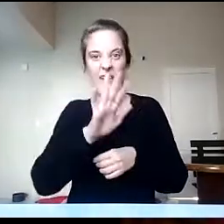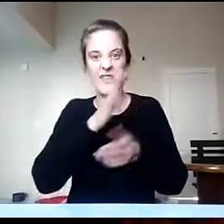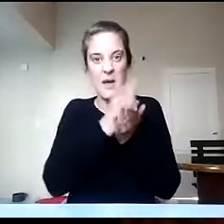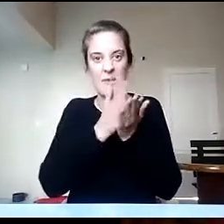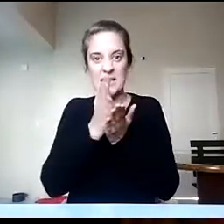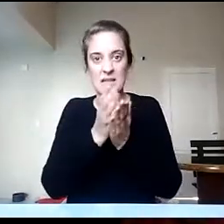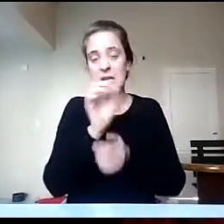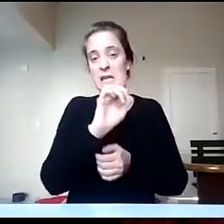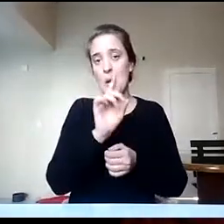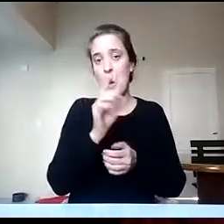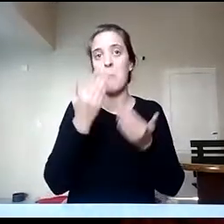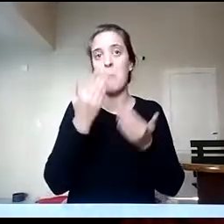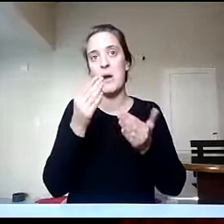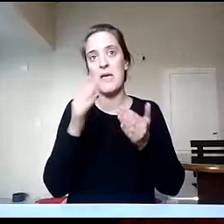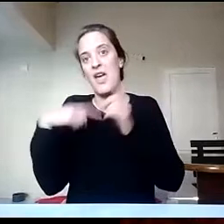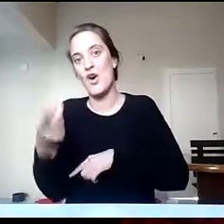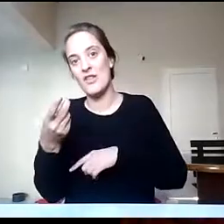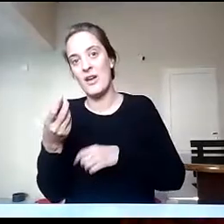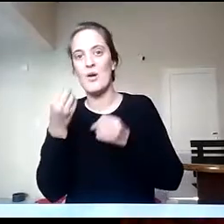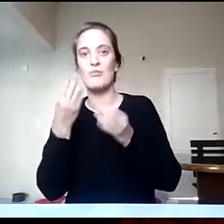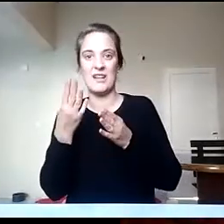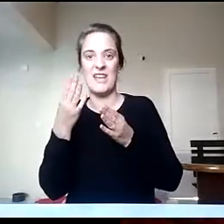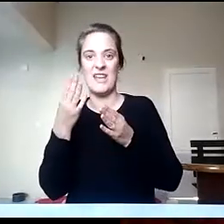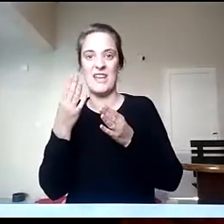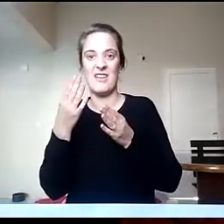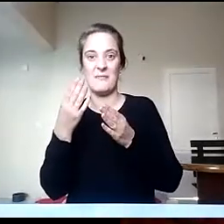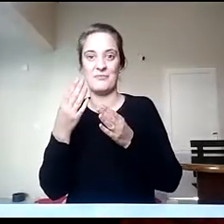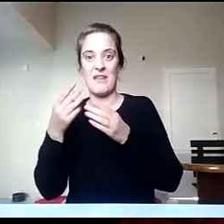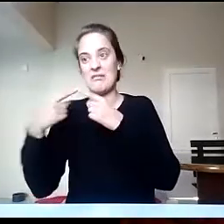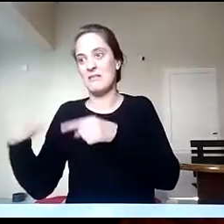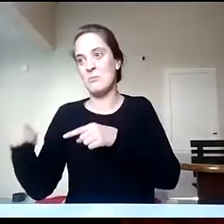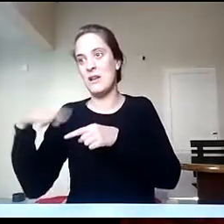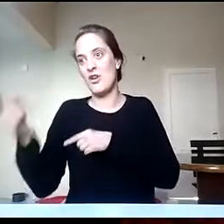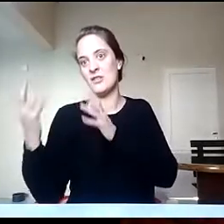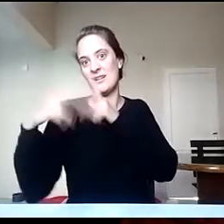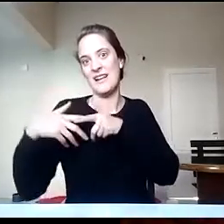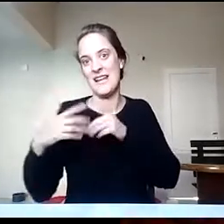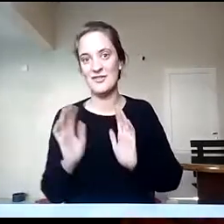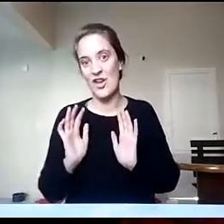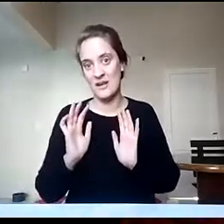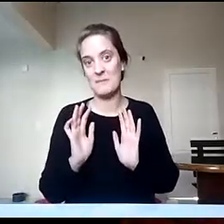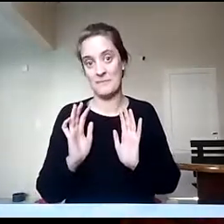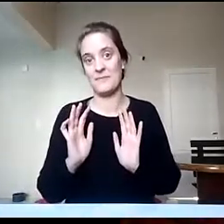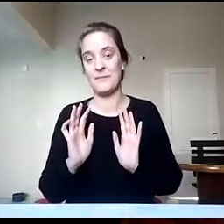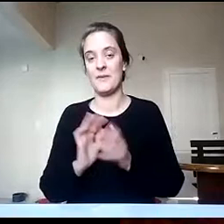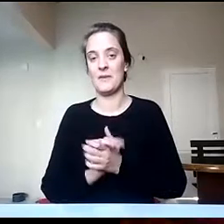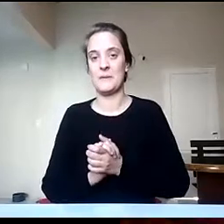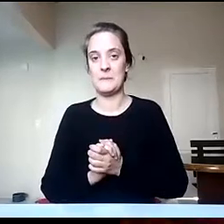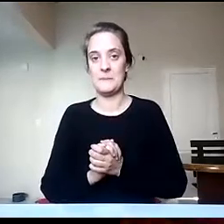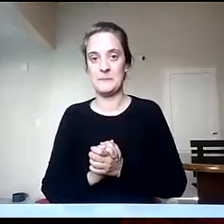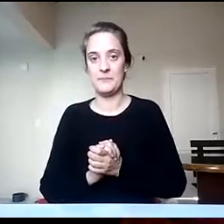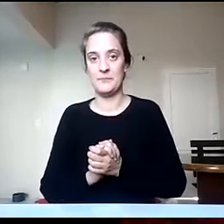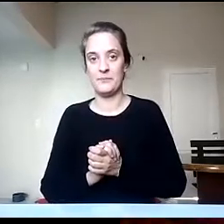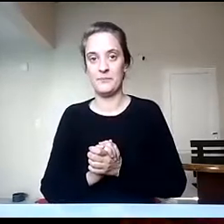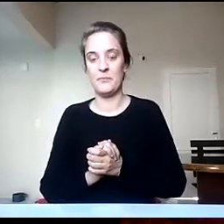que se acomodan al objeto de estudiar en esta ciencia. ¿Sí? Traslado otra